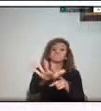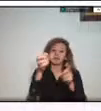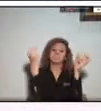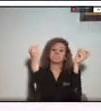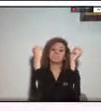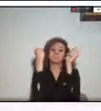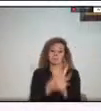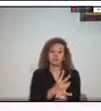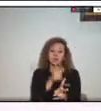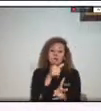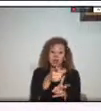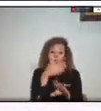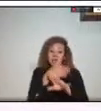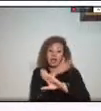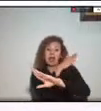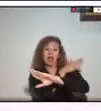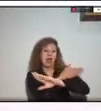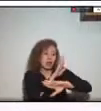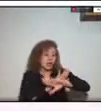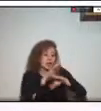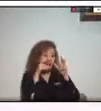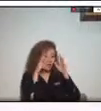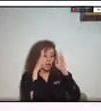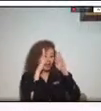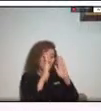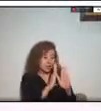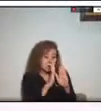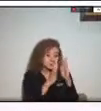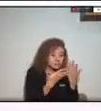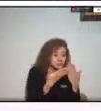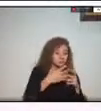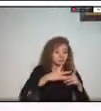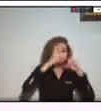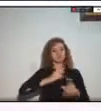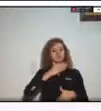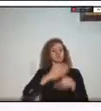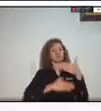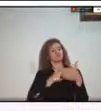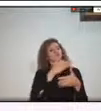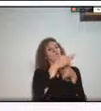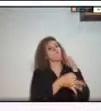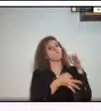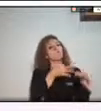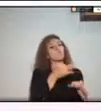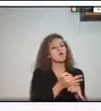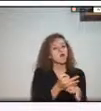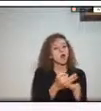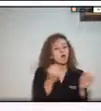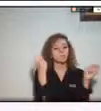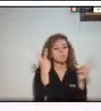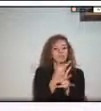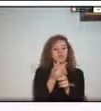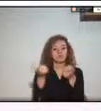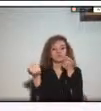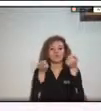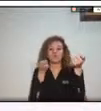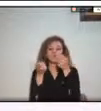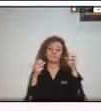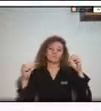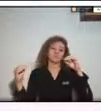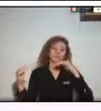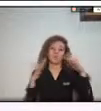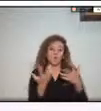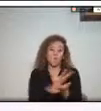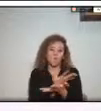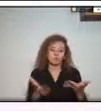medir para esa adecuada toma de decisiones en los procesos de reducción del riesgo y manejo de desastres entonces para